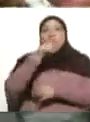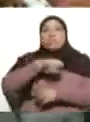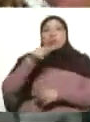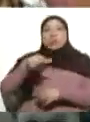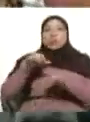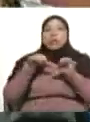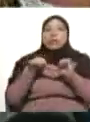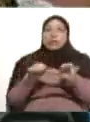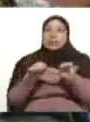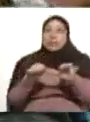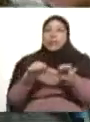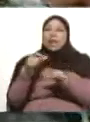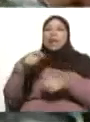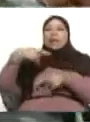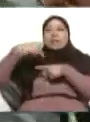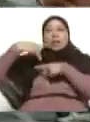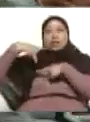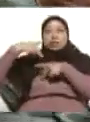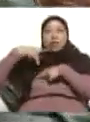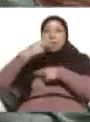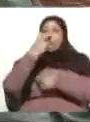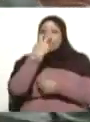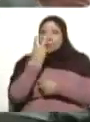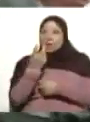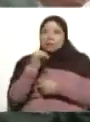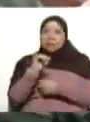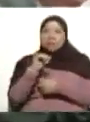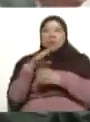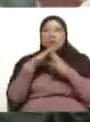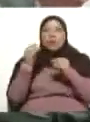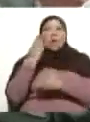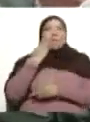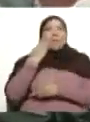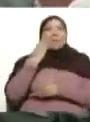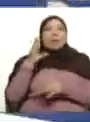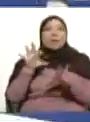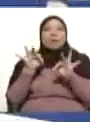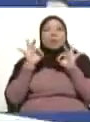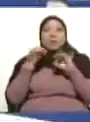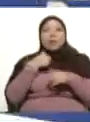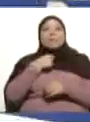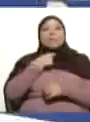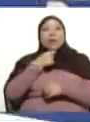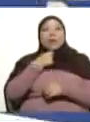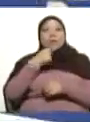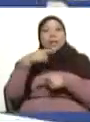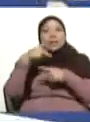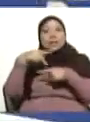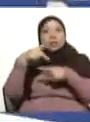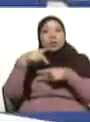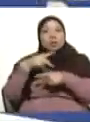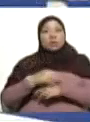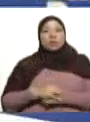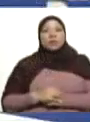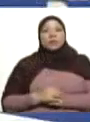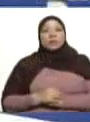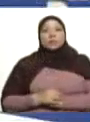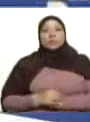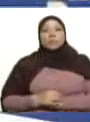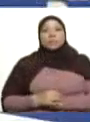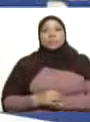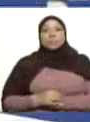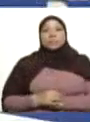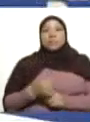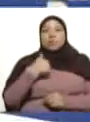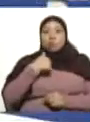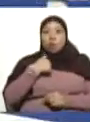No vayas a pelear con tu mamá. Está invitado especial varios tiktokeros. Yo soy tiktokero también. Voy a sacar una